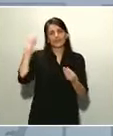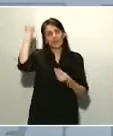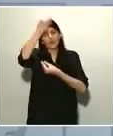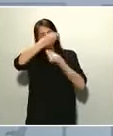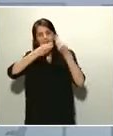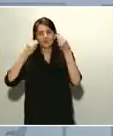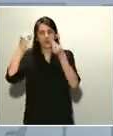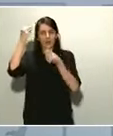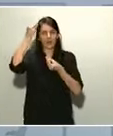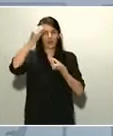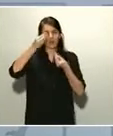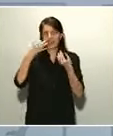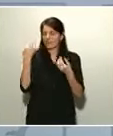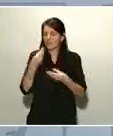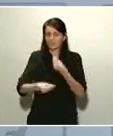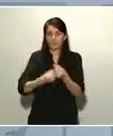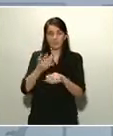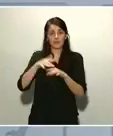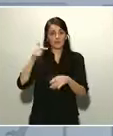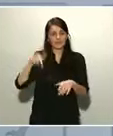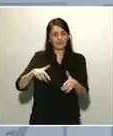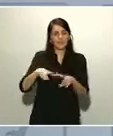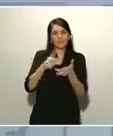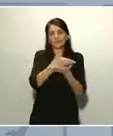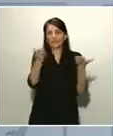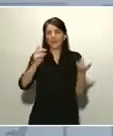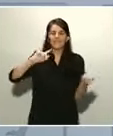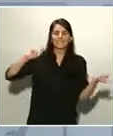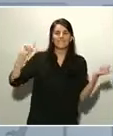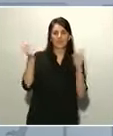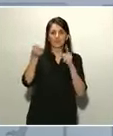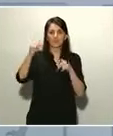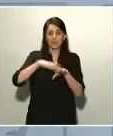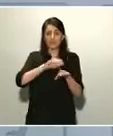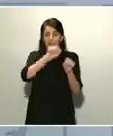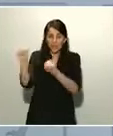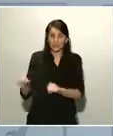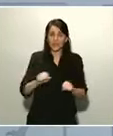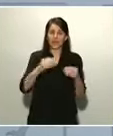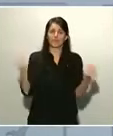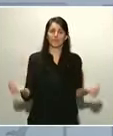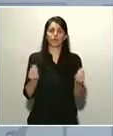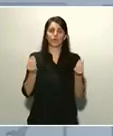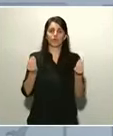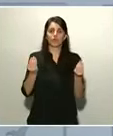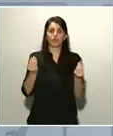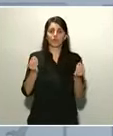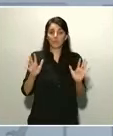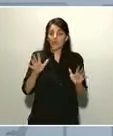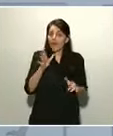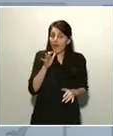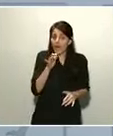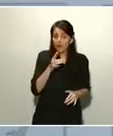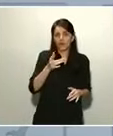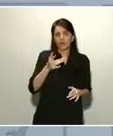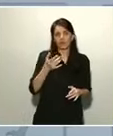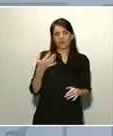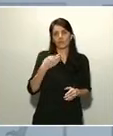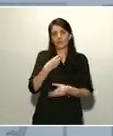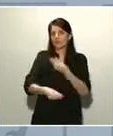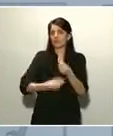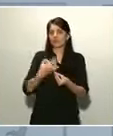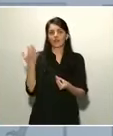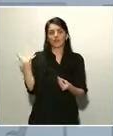para proteger mejor al conjunto de la ciudadanía. Pero ahora el deber es mantener la unidad, comenzando por los representantes y